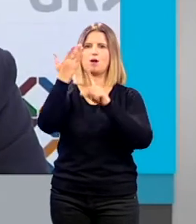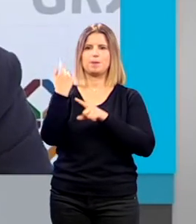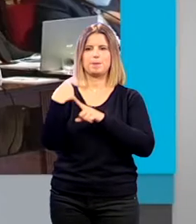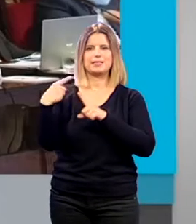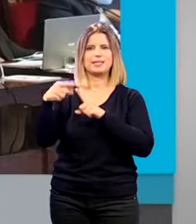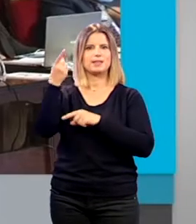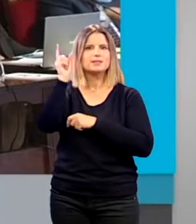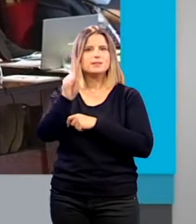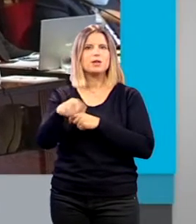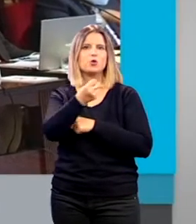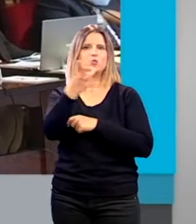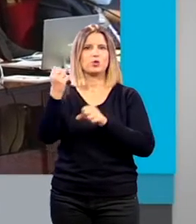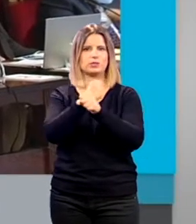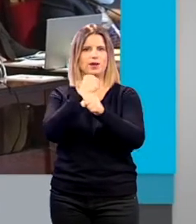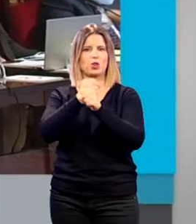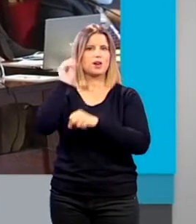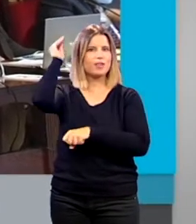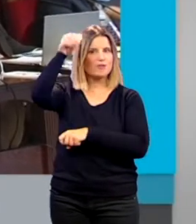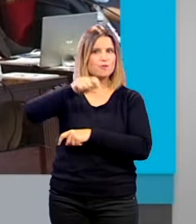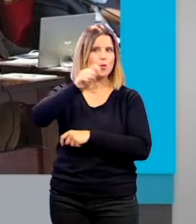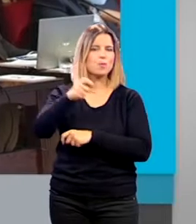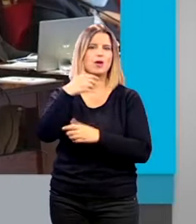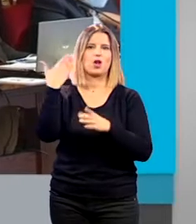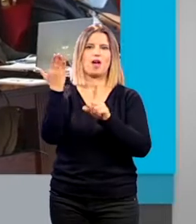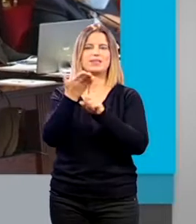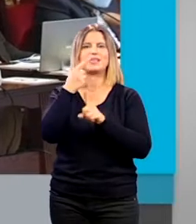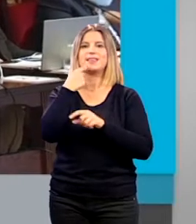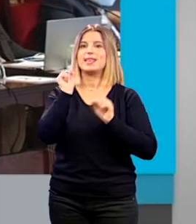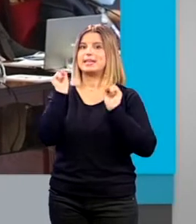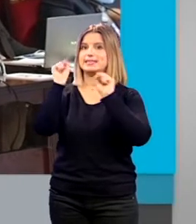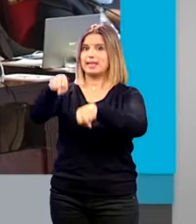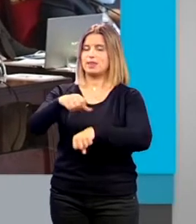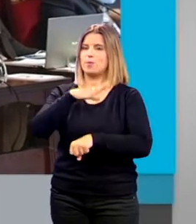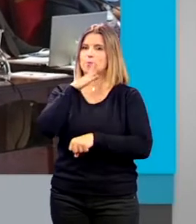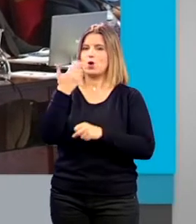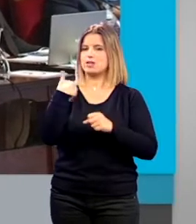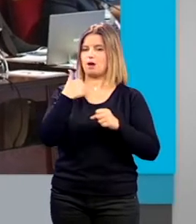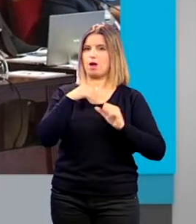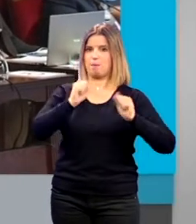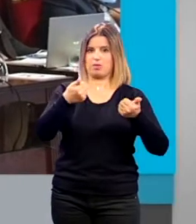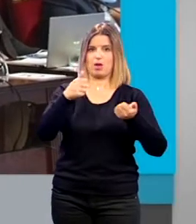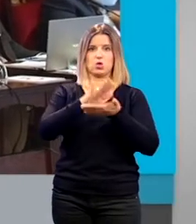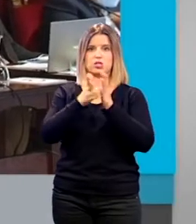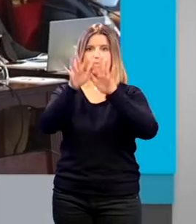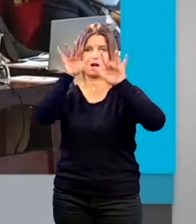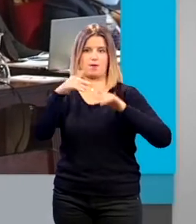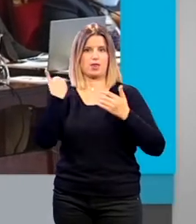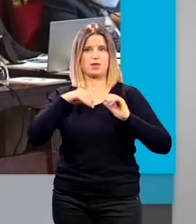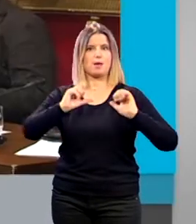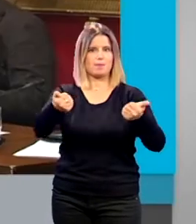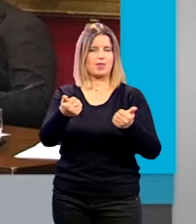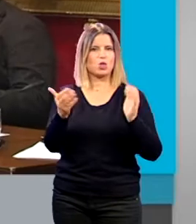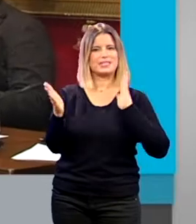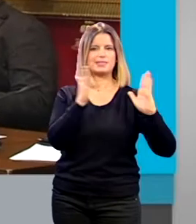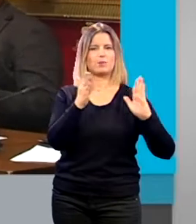plantilla de los bomberos además señalan que se llega tarde porque la temporada ya ha comenzado y el dispositivo debería dicen